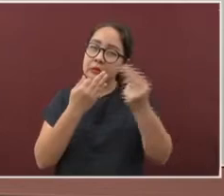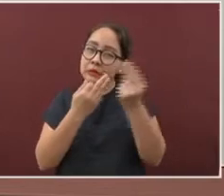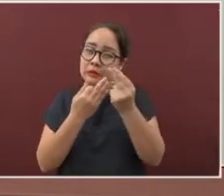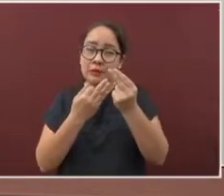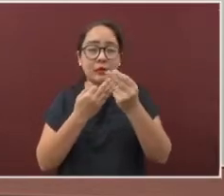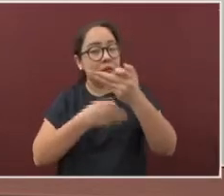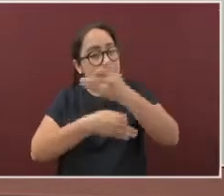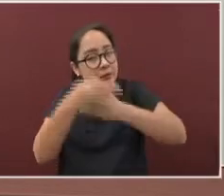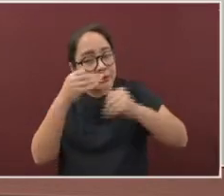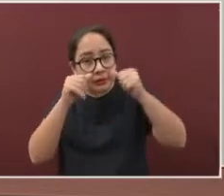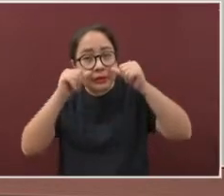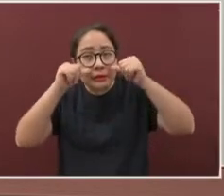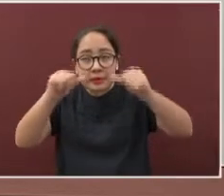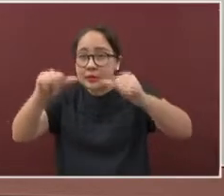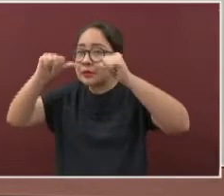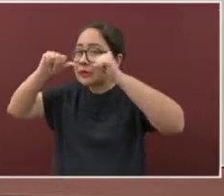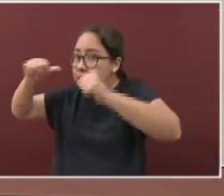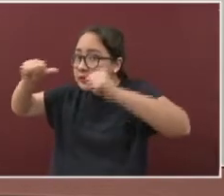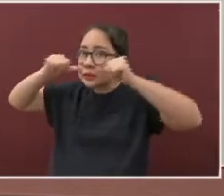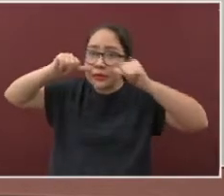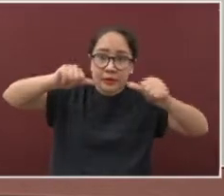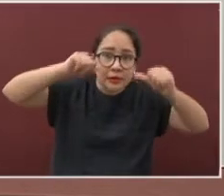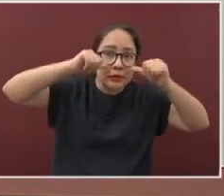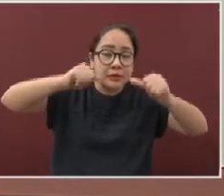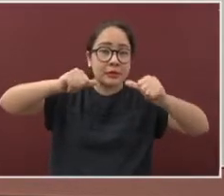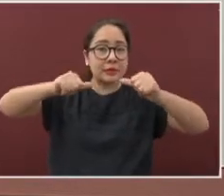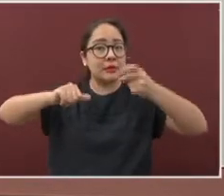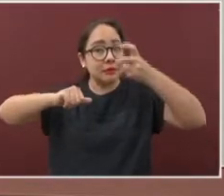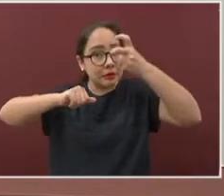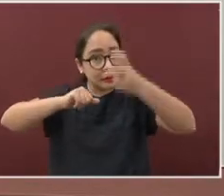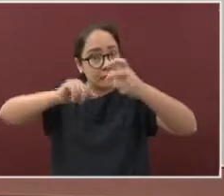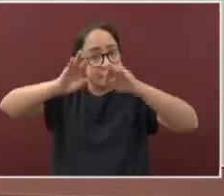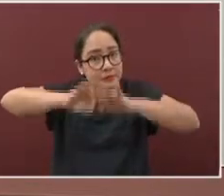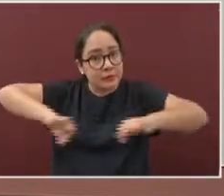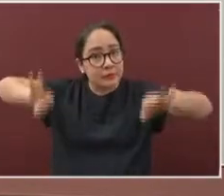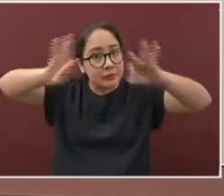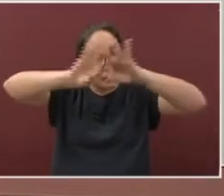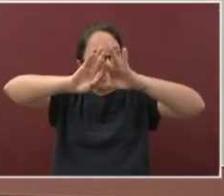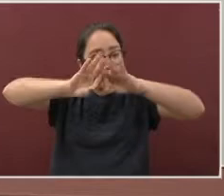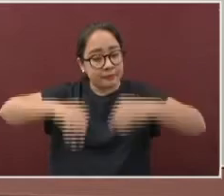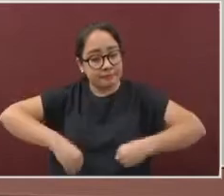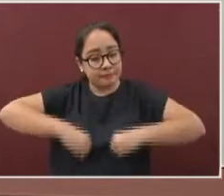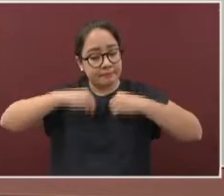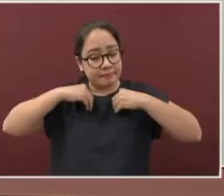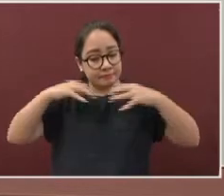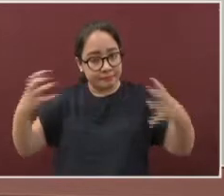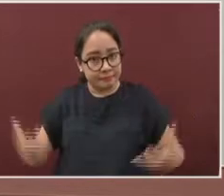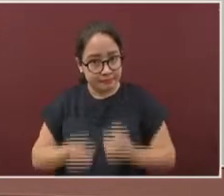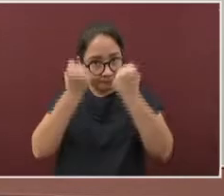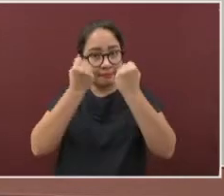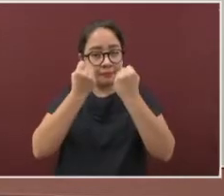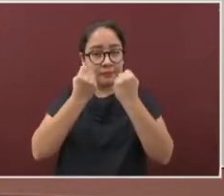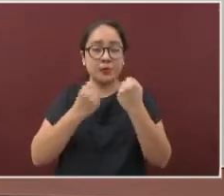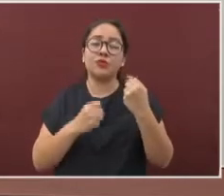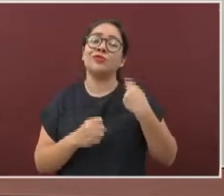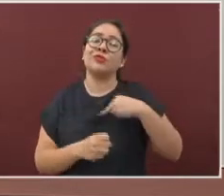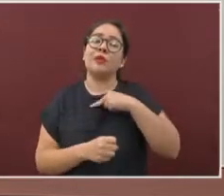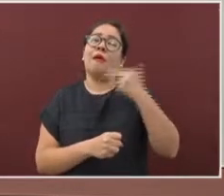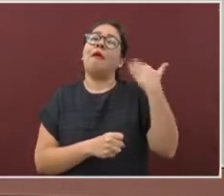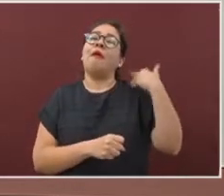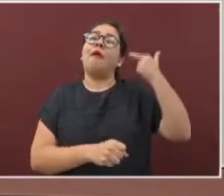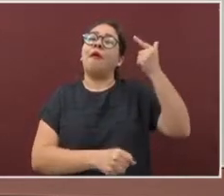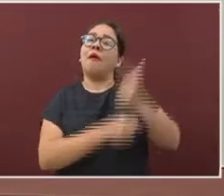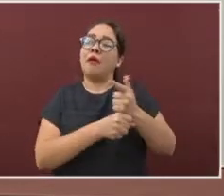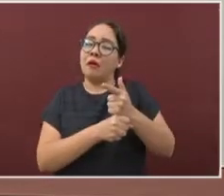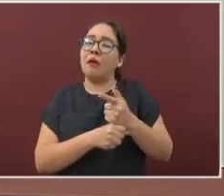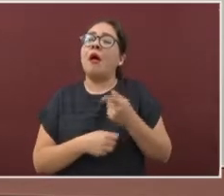estén muy atentos porque de eso depende que salven una vida. Hemos detectado que